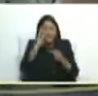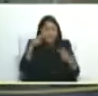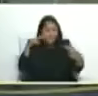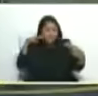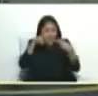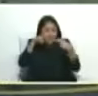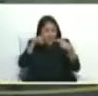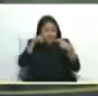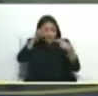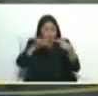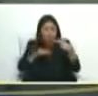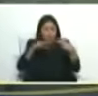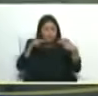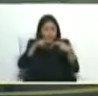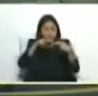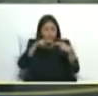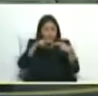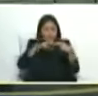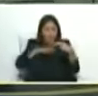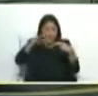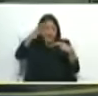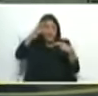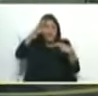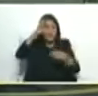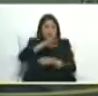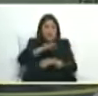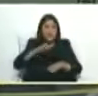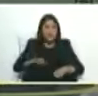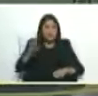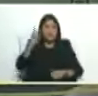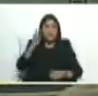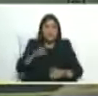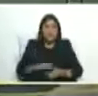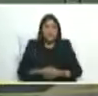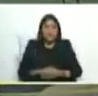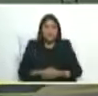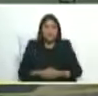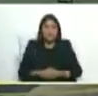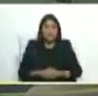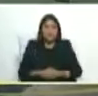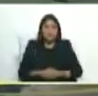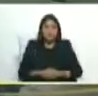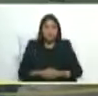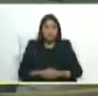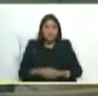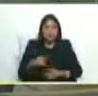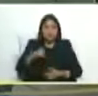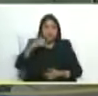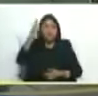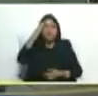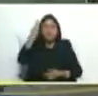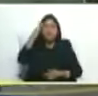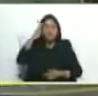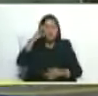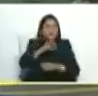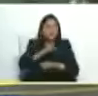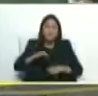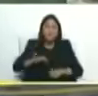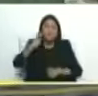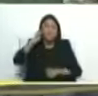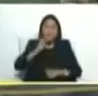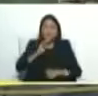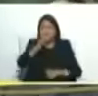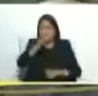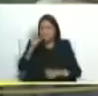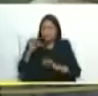los ojos y el alma de los militares venezolanos y sé que tenemos una fuerza armada nacional bolivariana